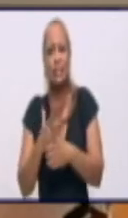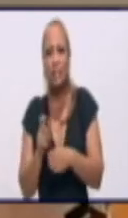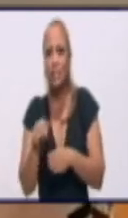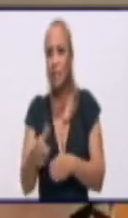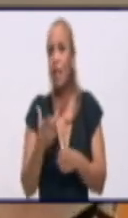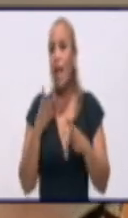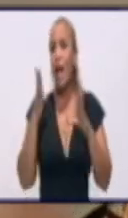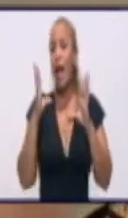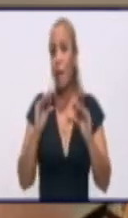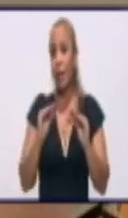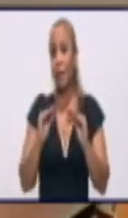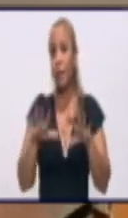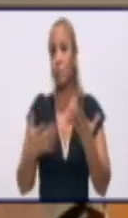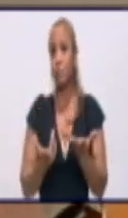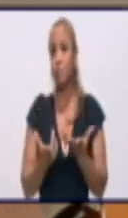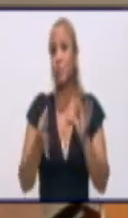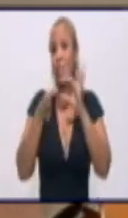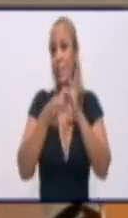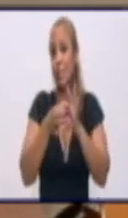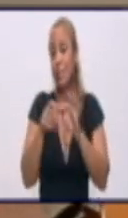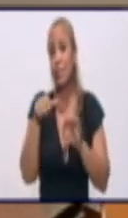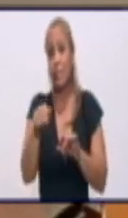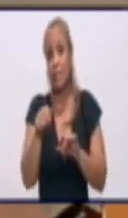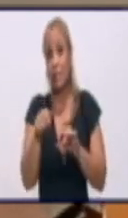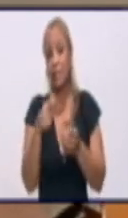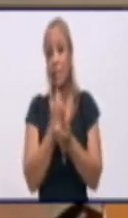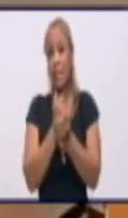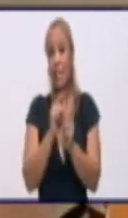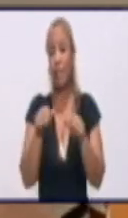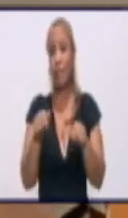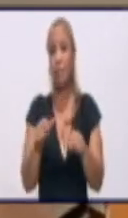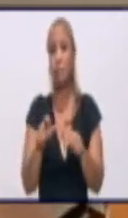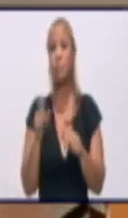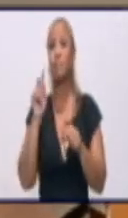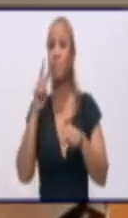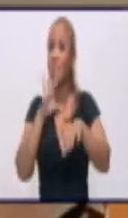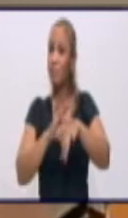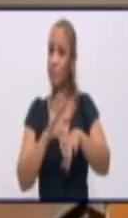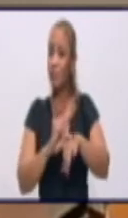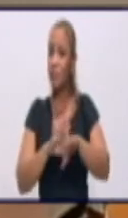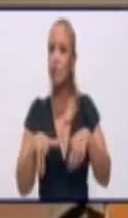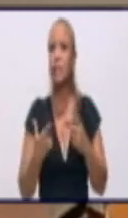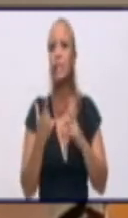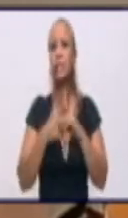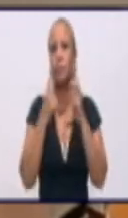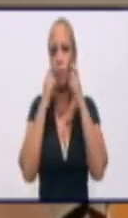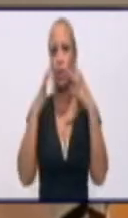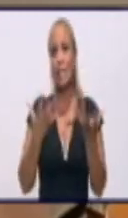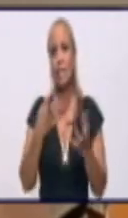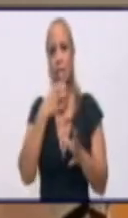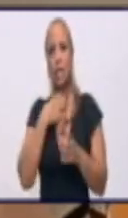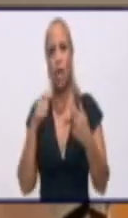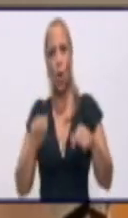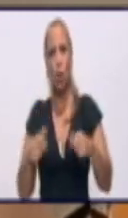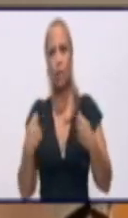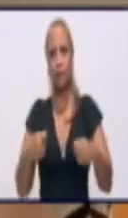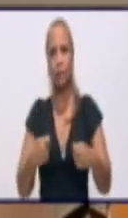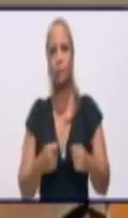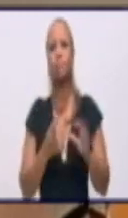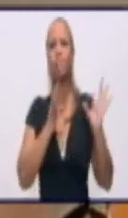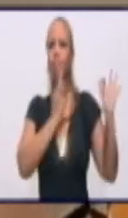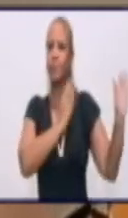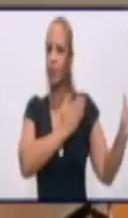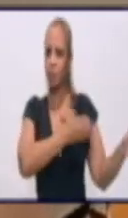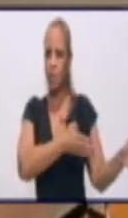de la agresividad de este virus. Y la importancia que hoy requiere ser disciplinado,